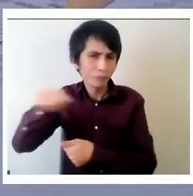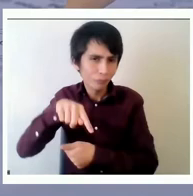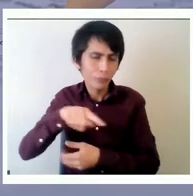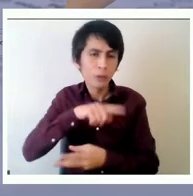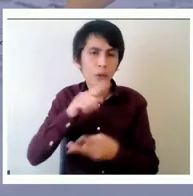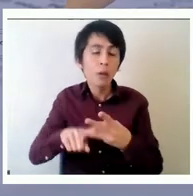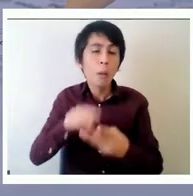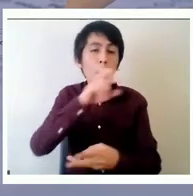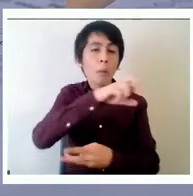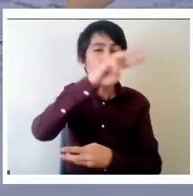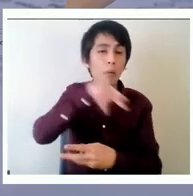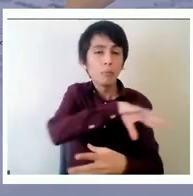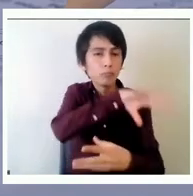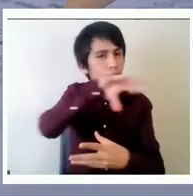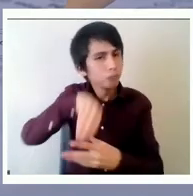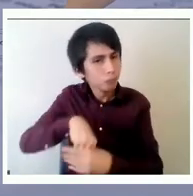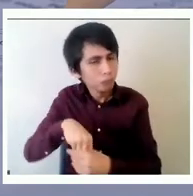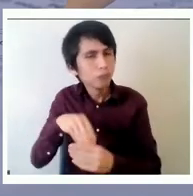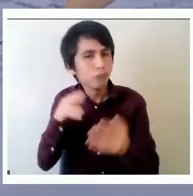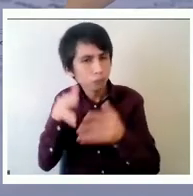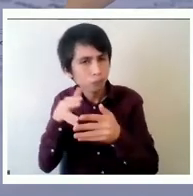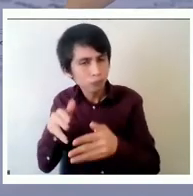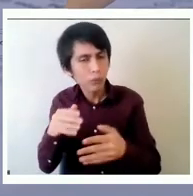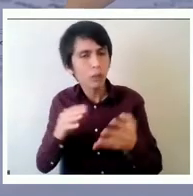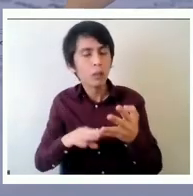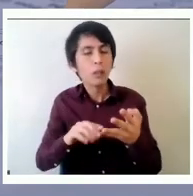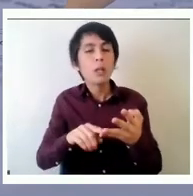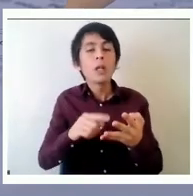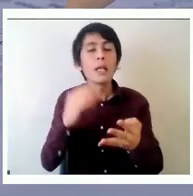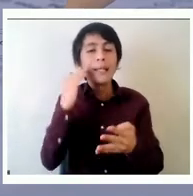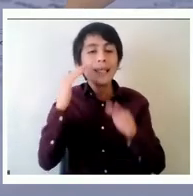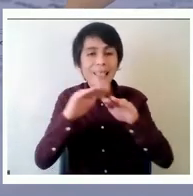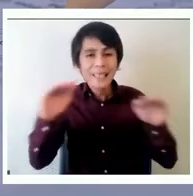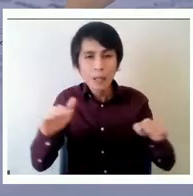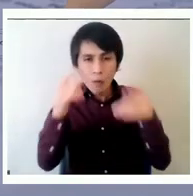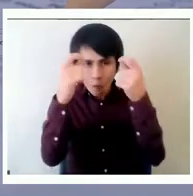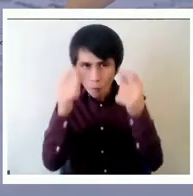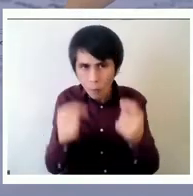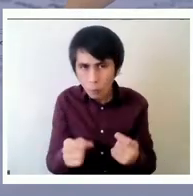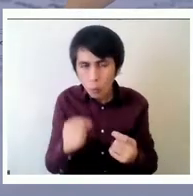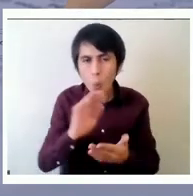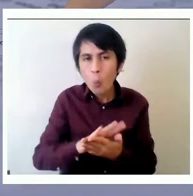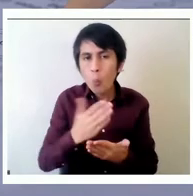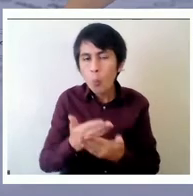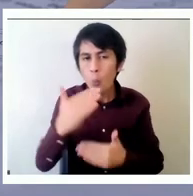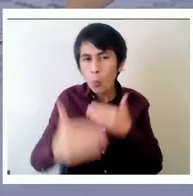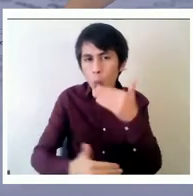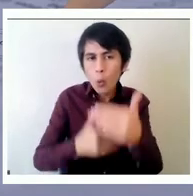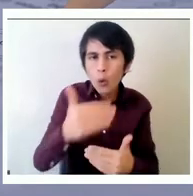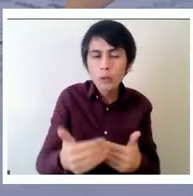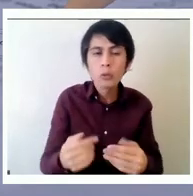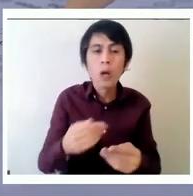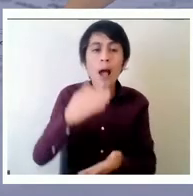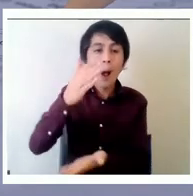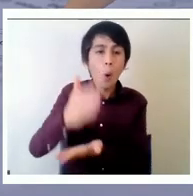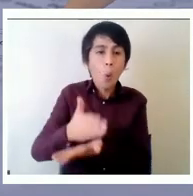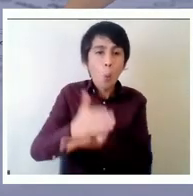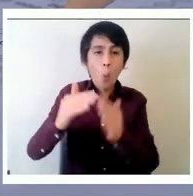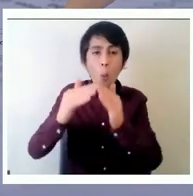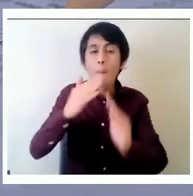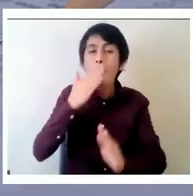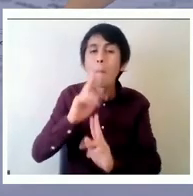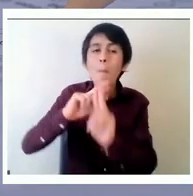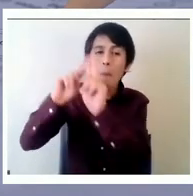evaluación del progreso de los niños mejora de las escuelas e información de rendimiento también esto